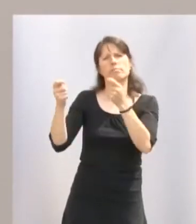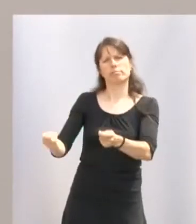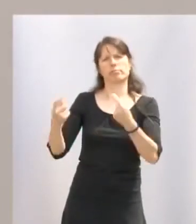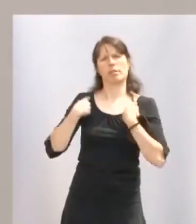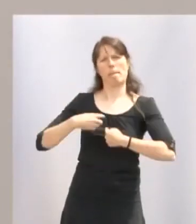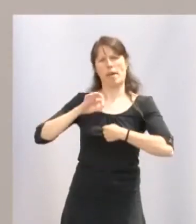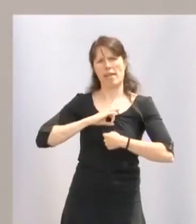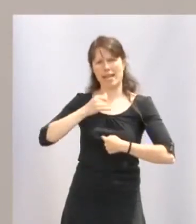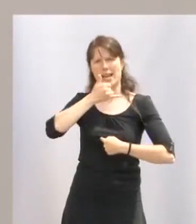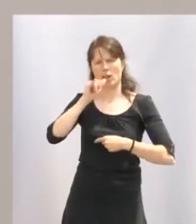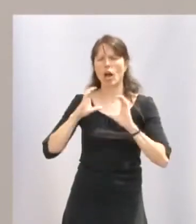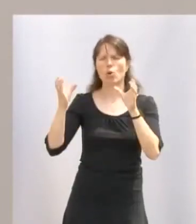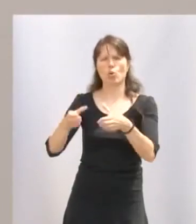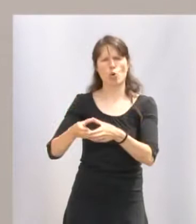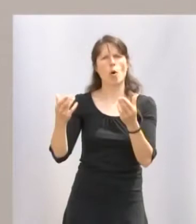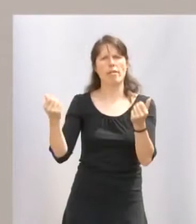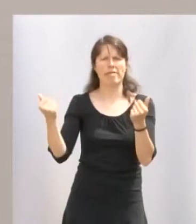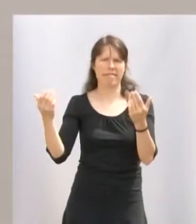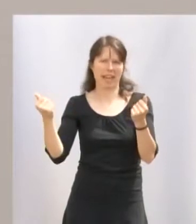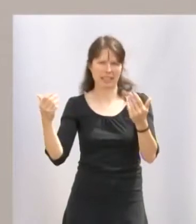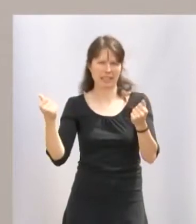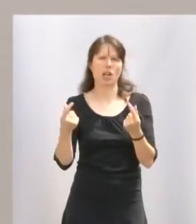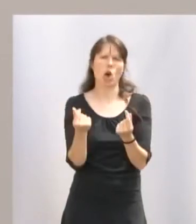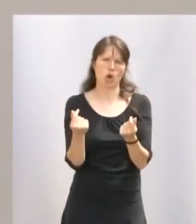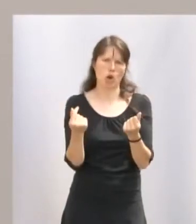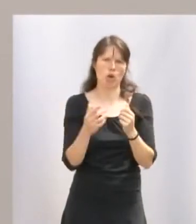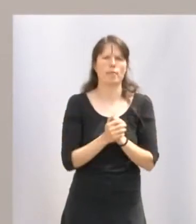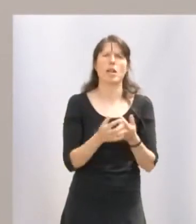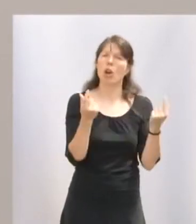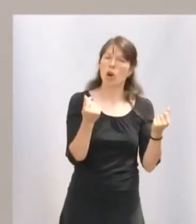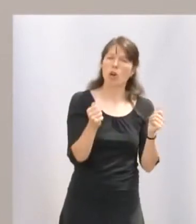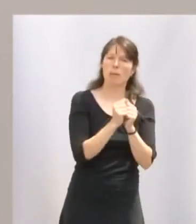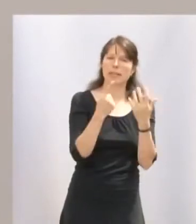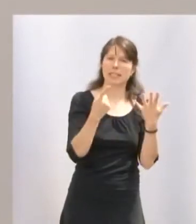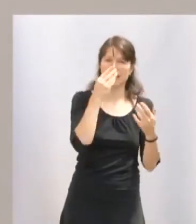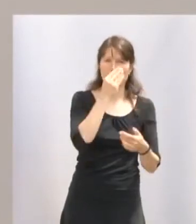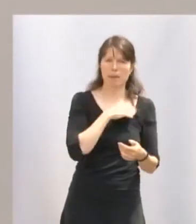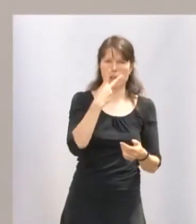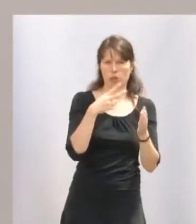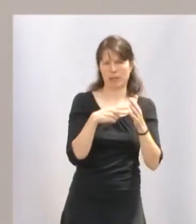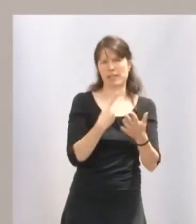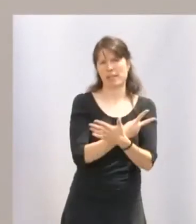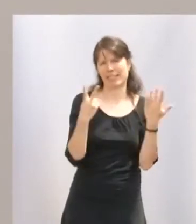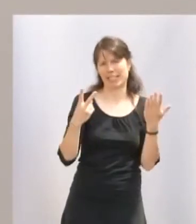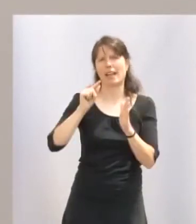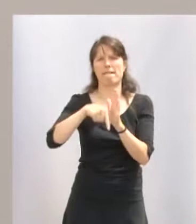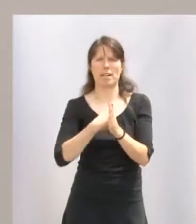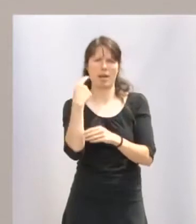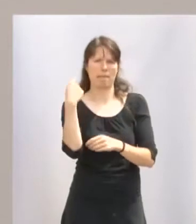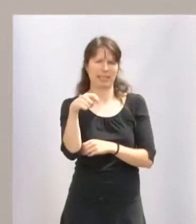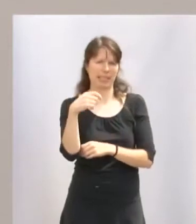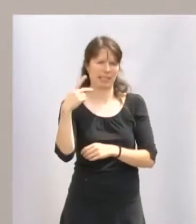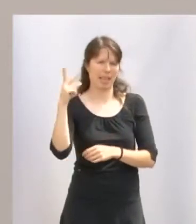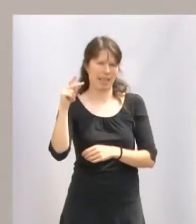medalla de La Rioja al grupo de danzas de Logroño. En Logroño, a 26 de mayo de 2017, el presidente José Ignacio